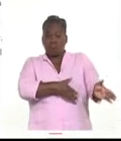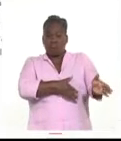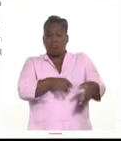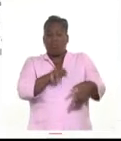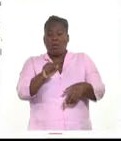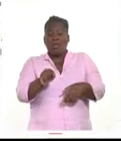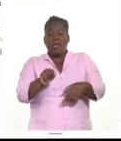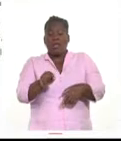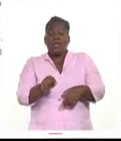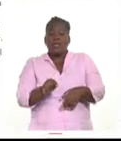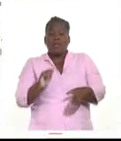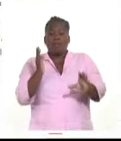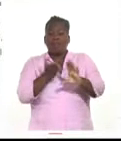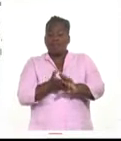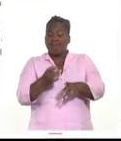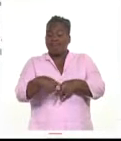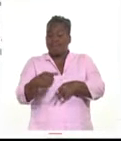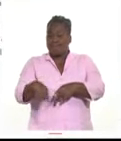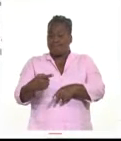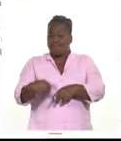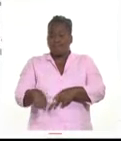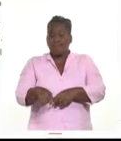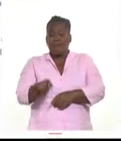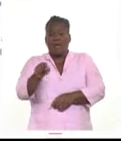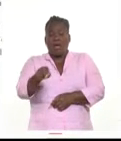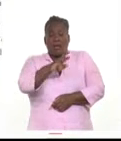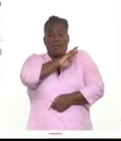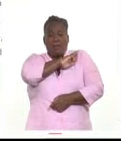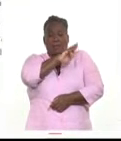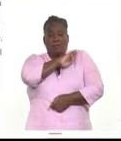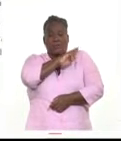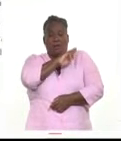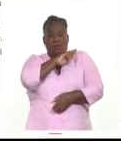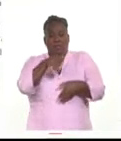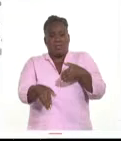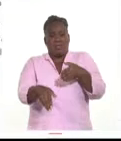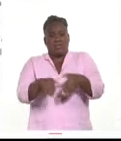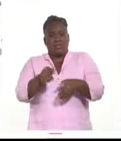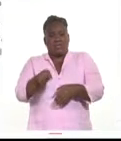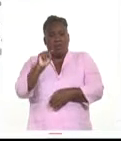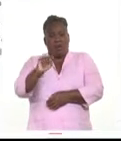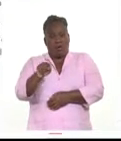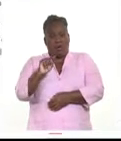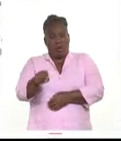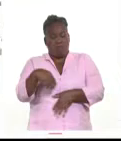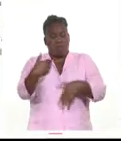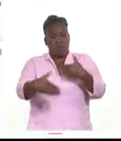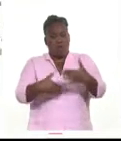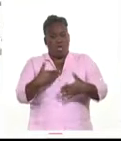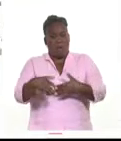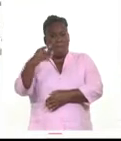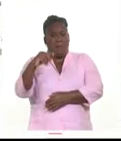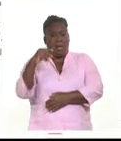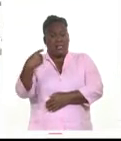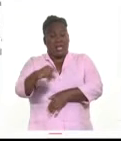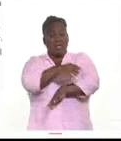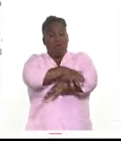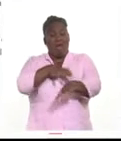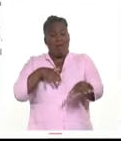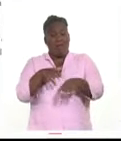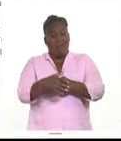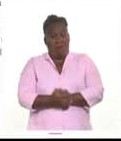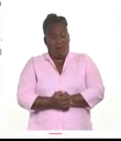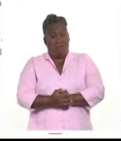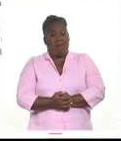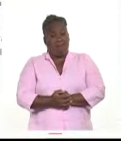contravencionales que corresponde a los responsables que participaron en este tipo de incidente de maltrato animal, siendo